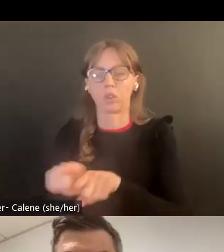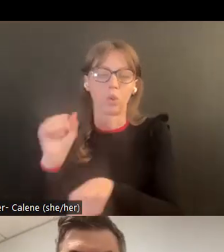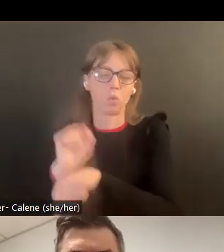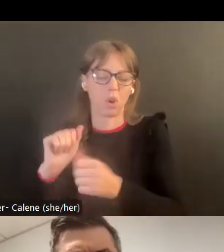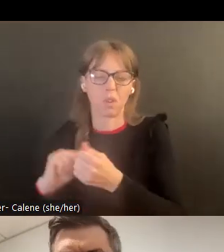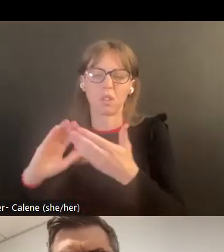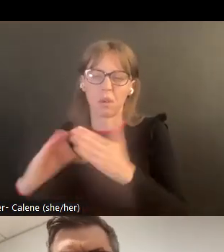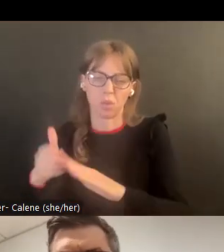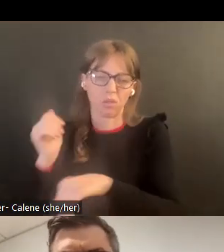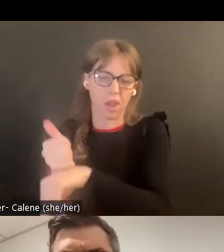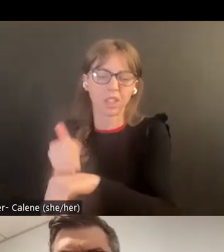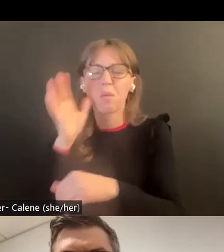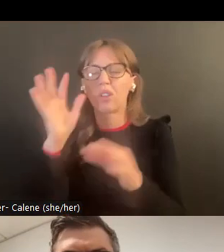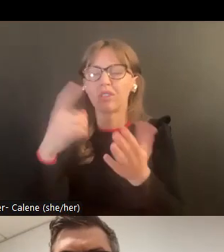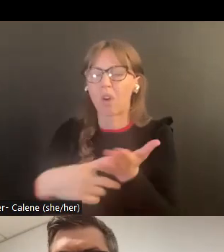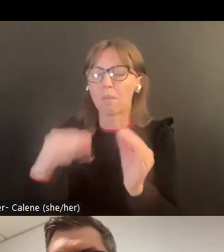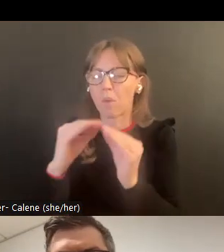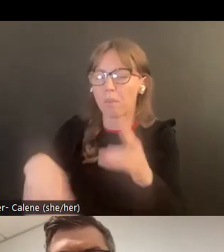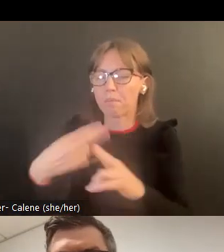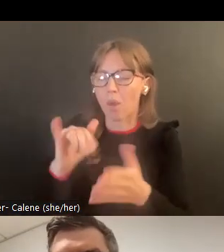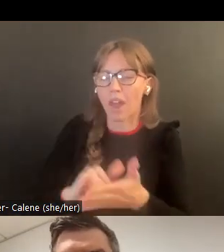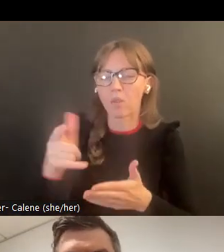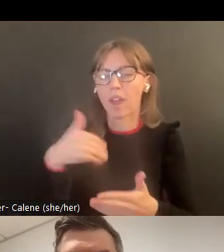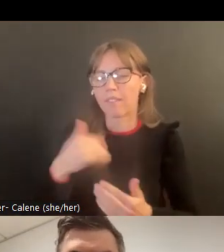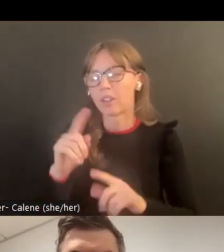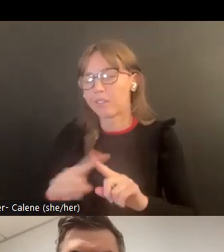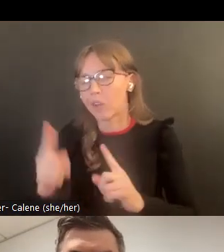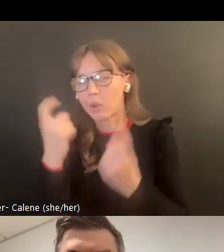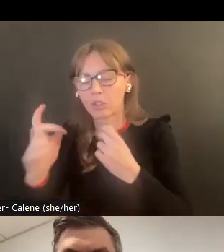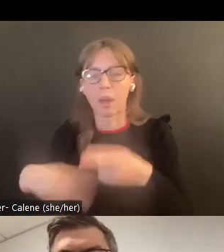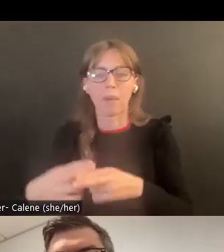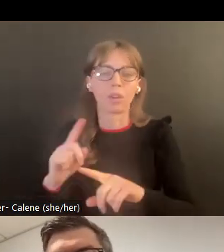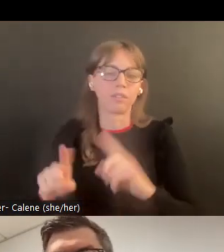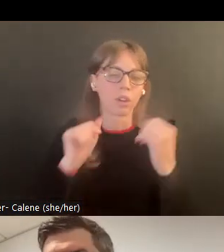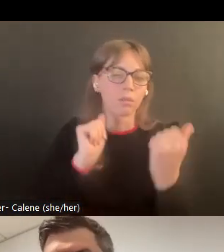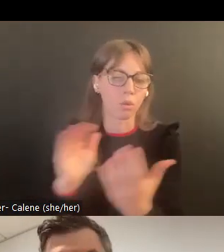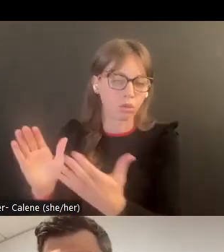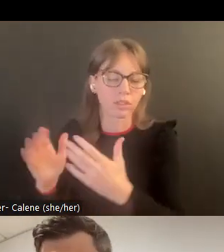comunidad para dar apoyo a la víctima. Podemos hablar más de eso más adelante si tienes preguntas.